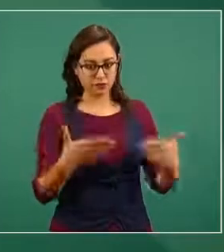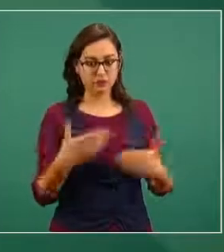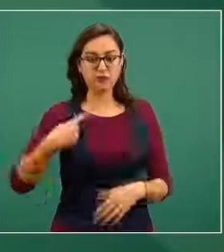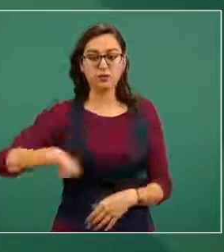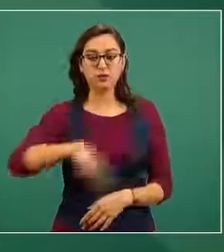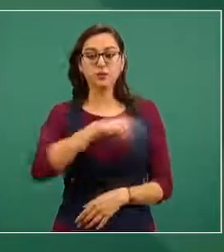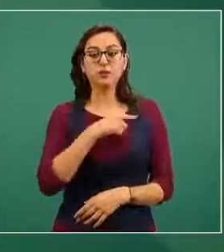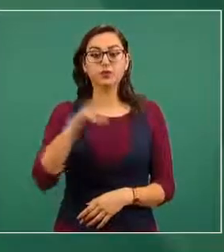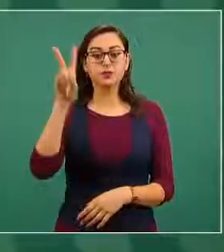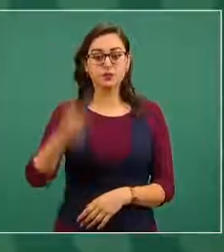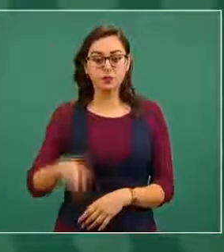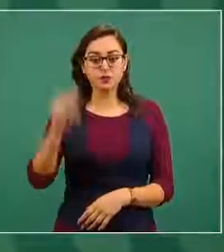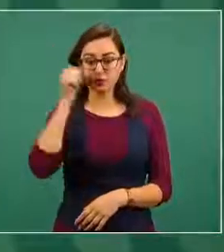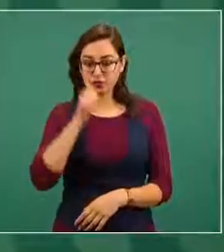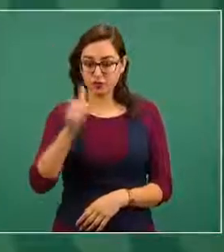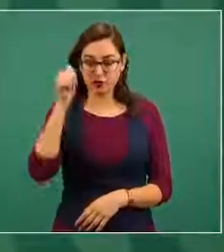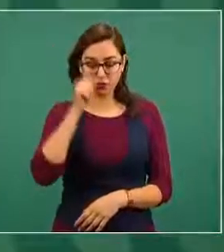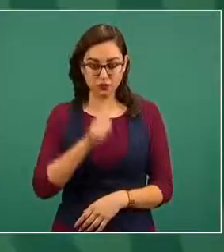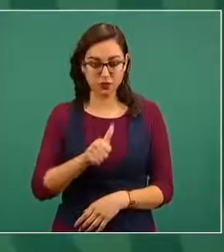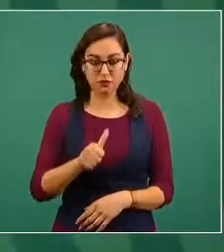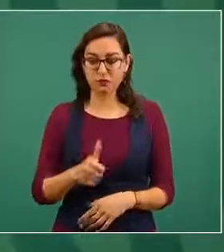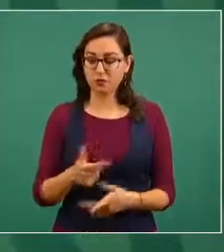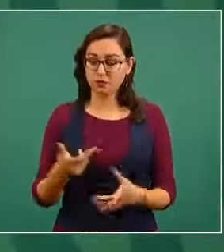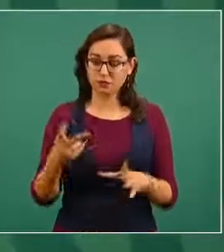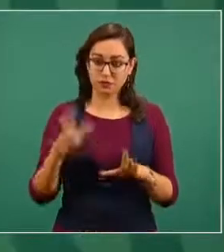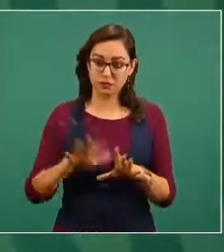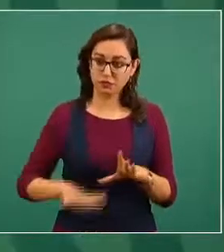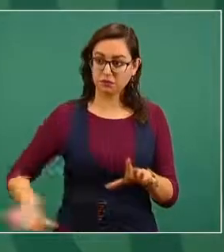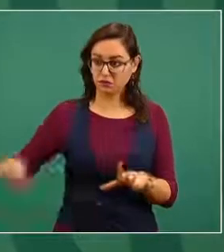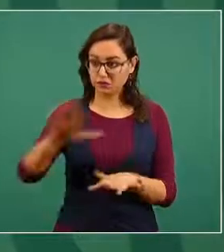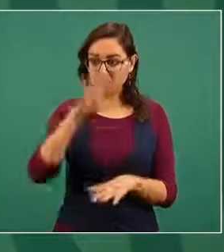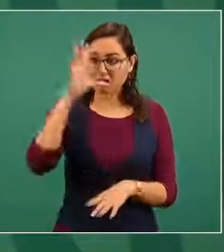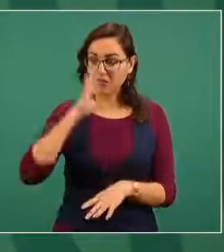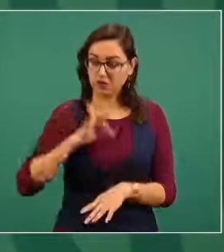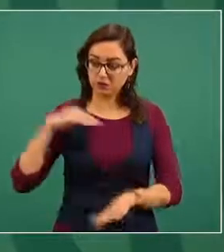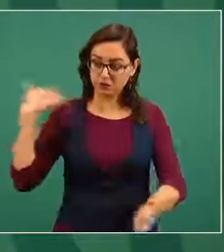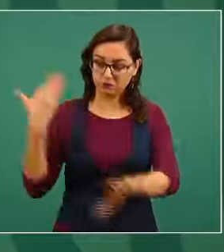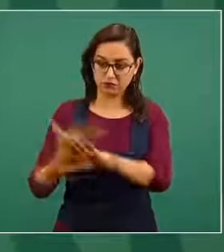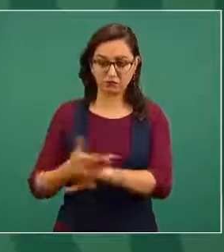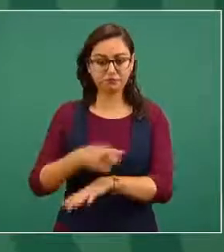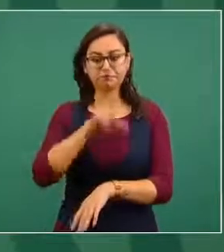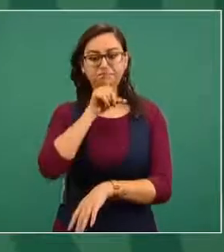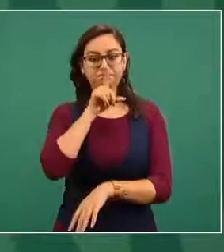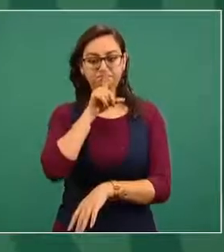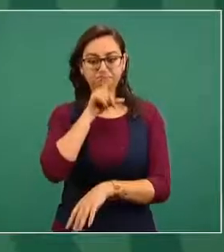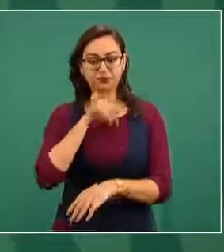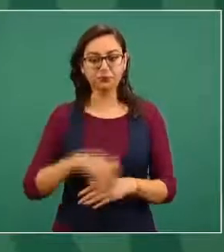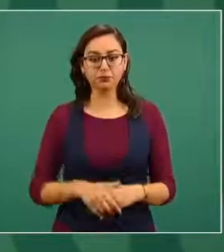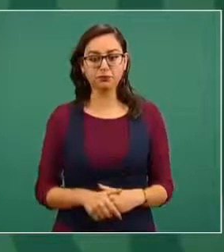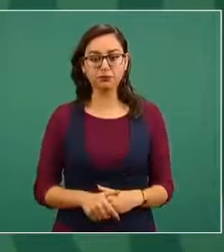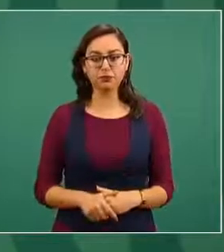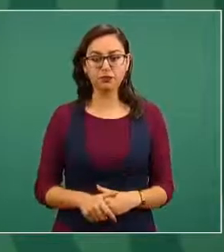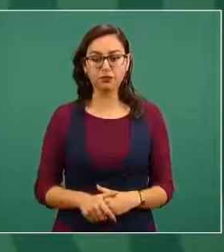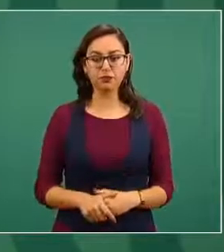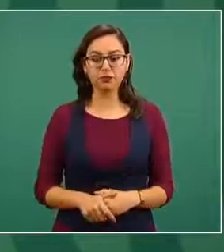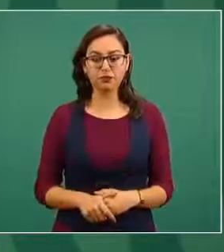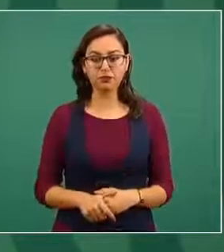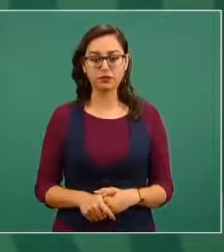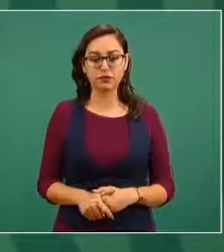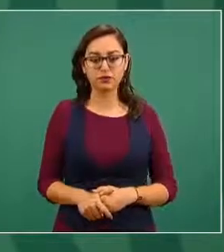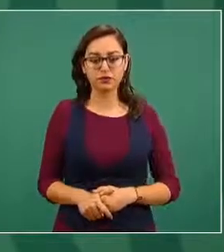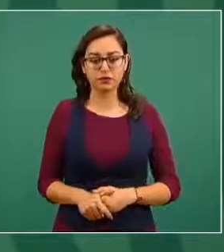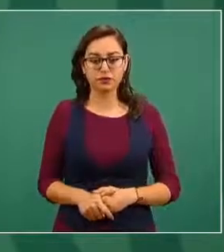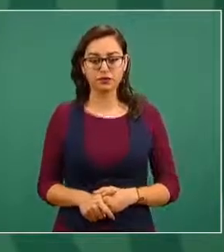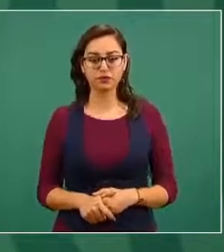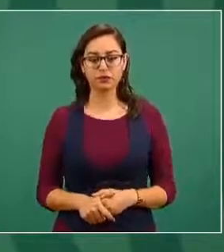y no le vamos a fallar al pueblo y también yo sé pues que hay mucho interés